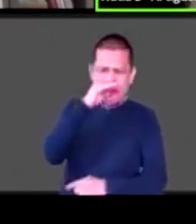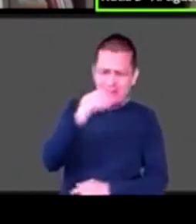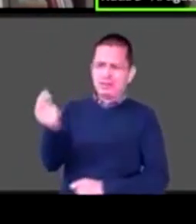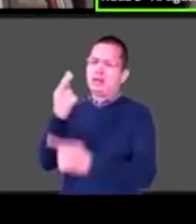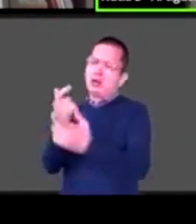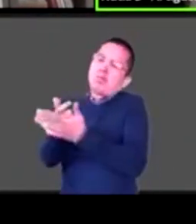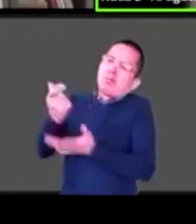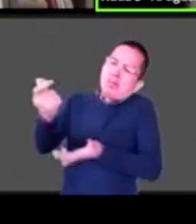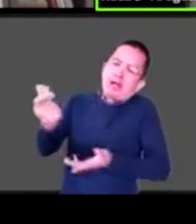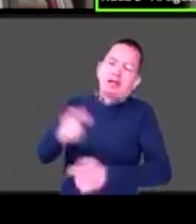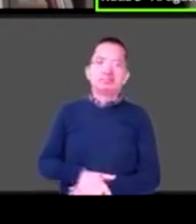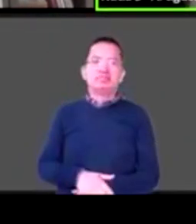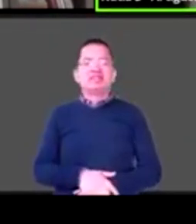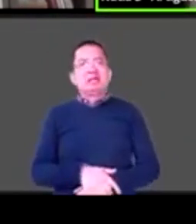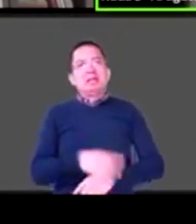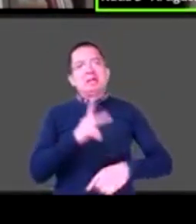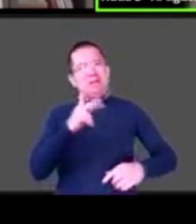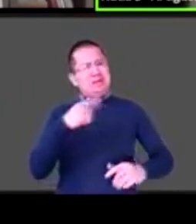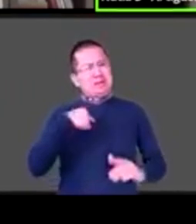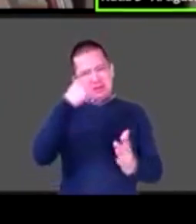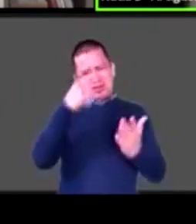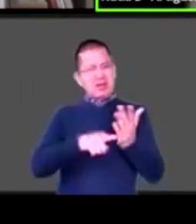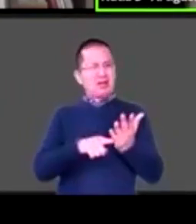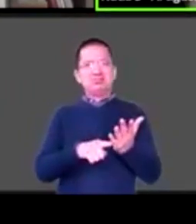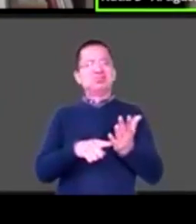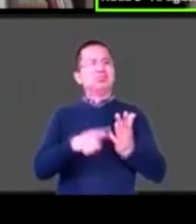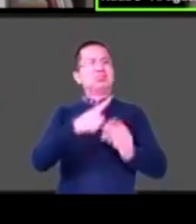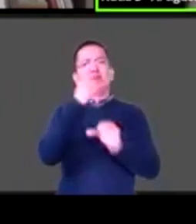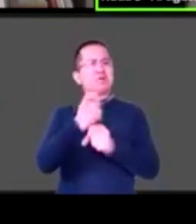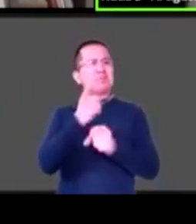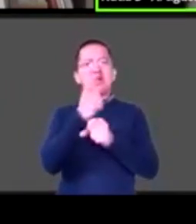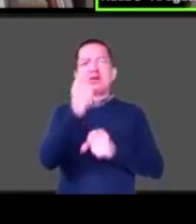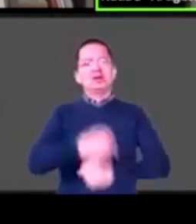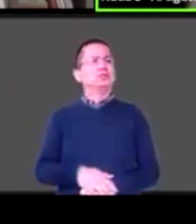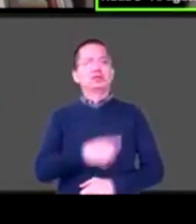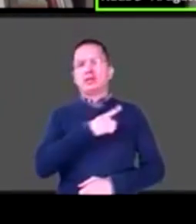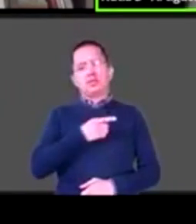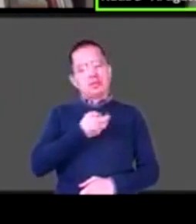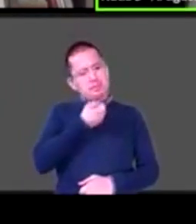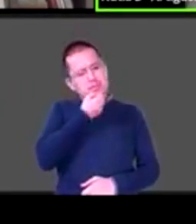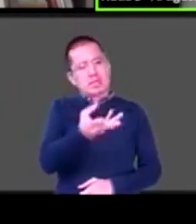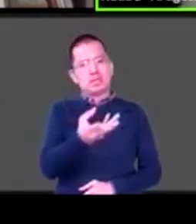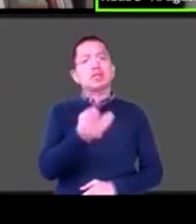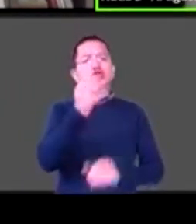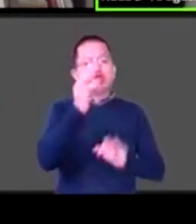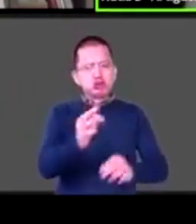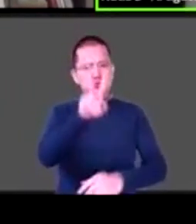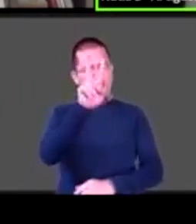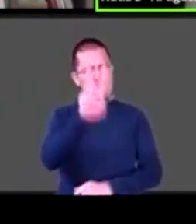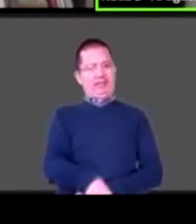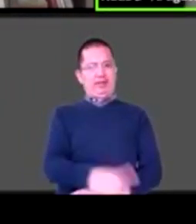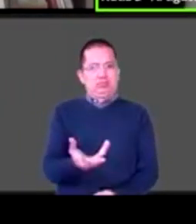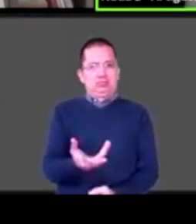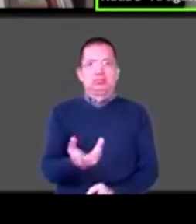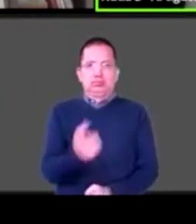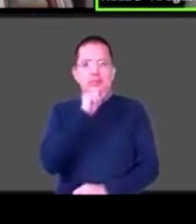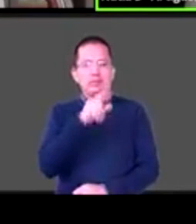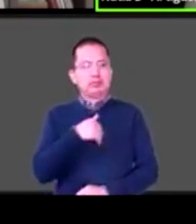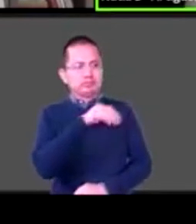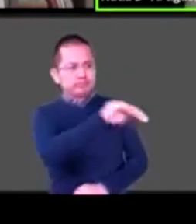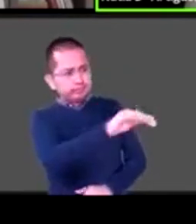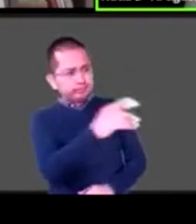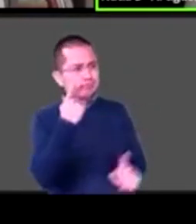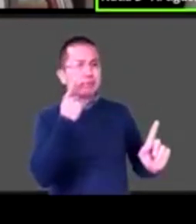como, no es reivindicar, sino decir, tú tienes derecho a sentirte mal, ¿no? Y a